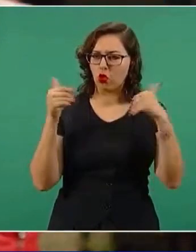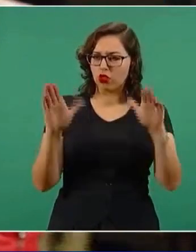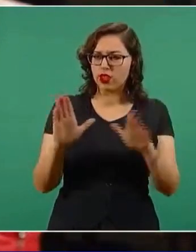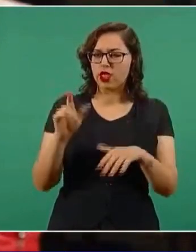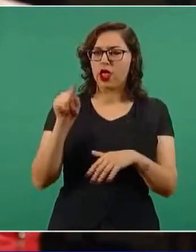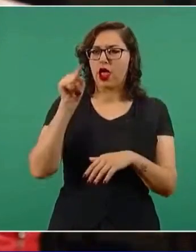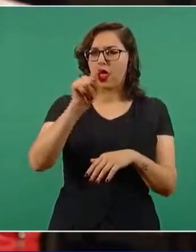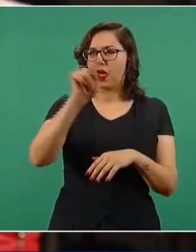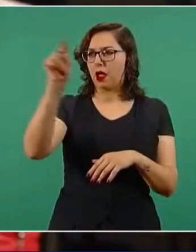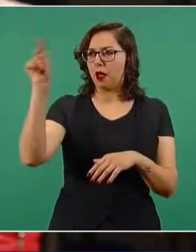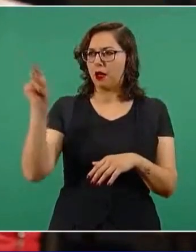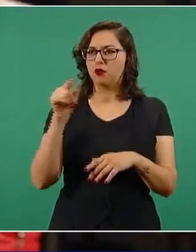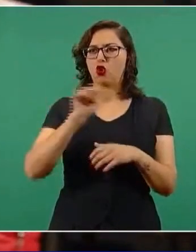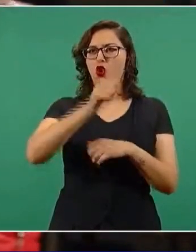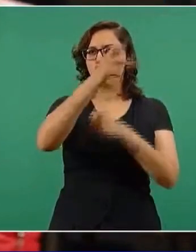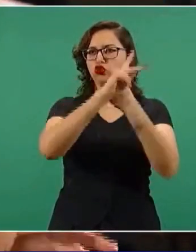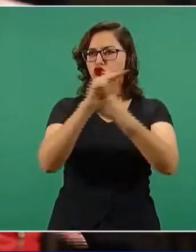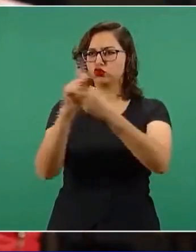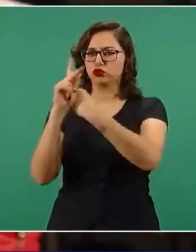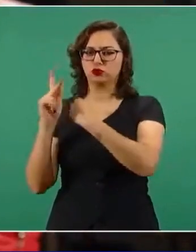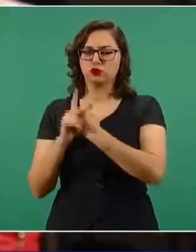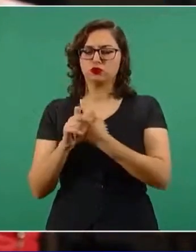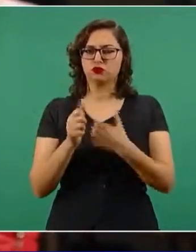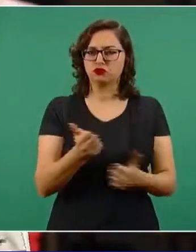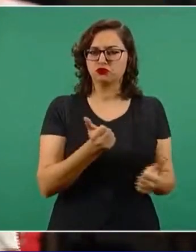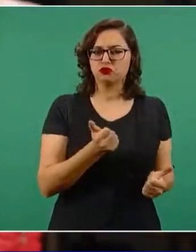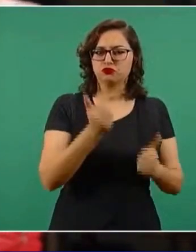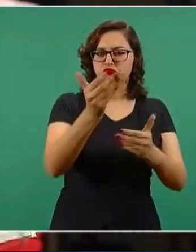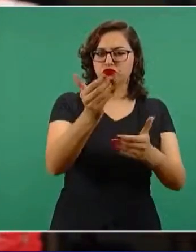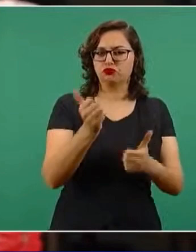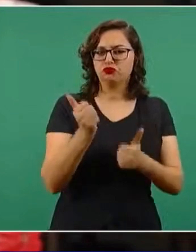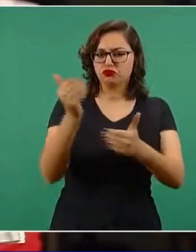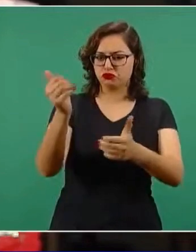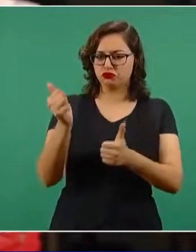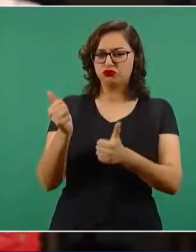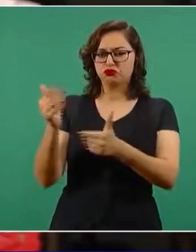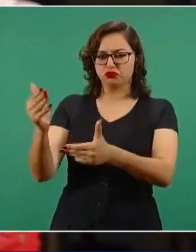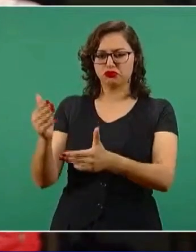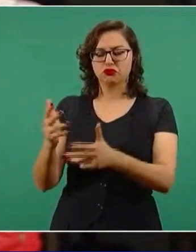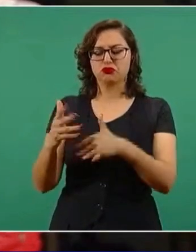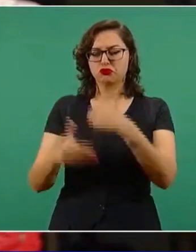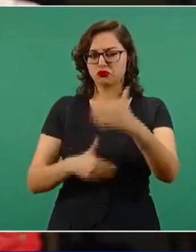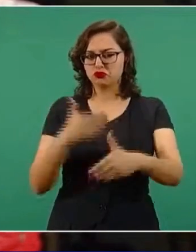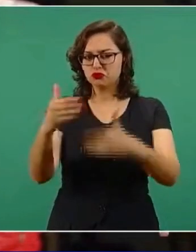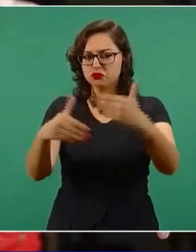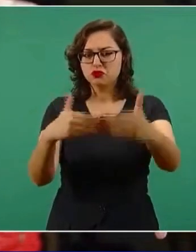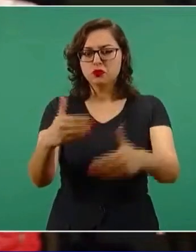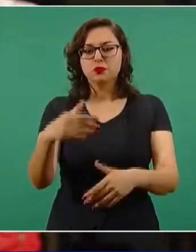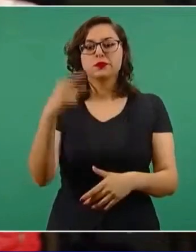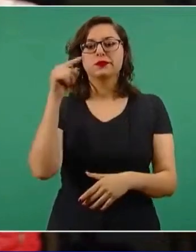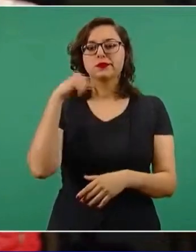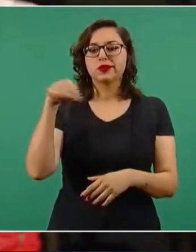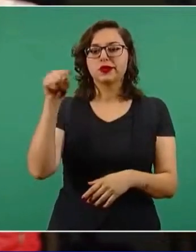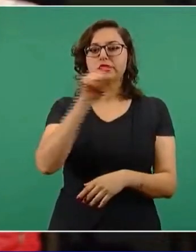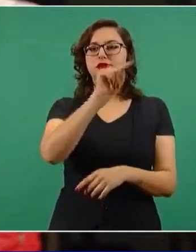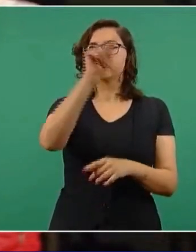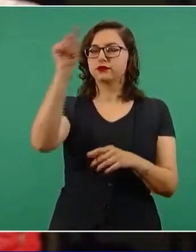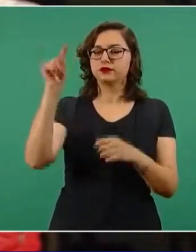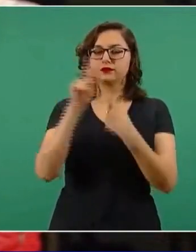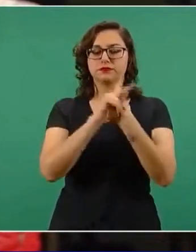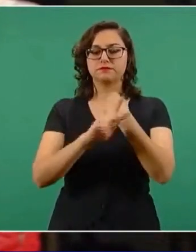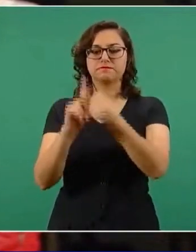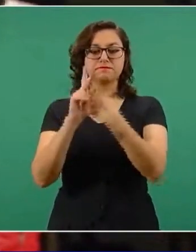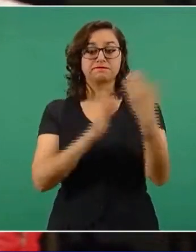previsto que esta vacuna pueda fungir en fase 3 o en las siguientes fases que siguen para que estos países tengan acceso a ella?